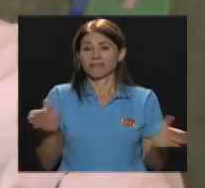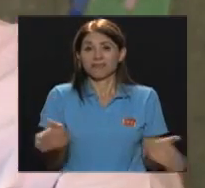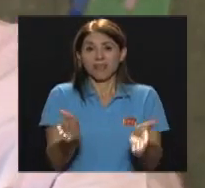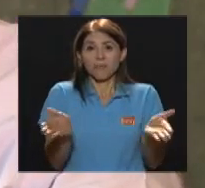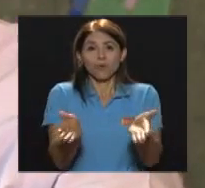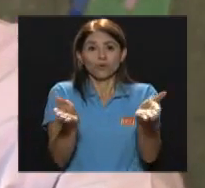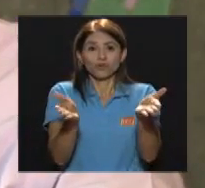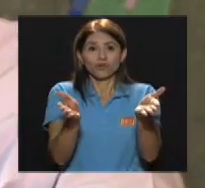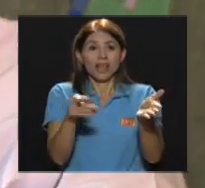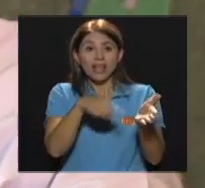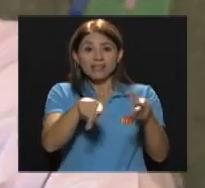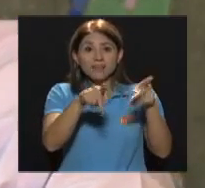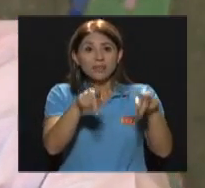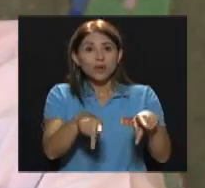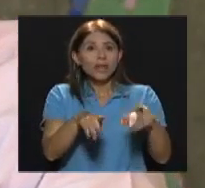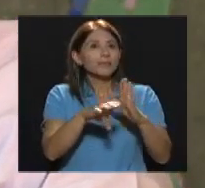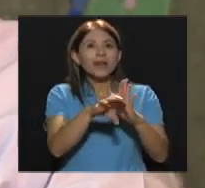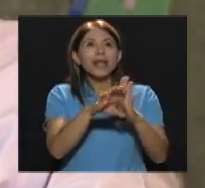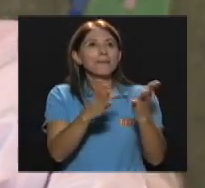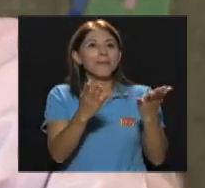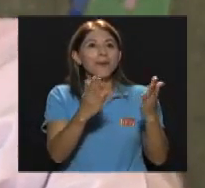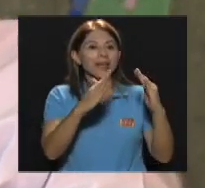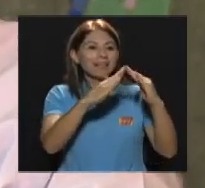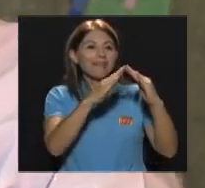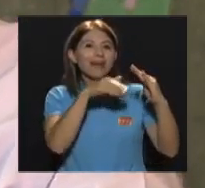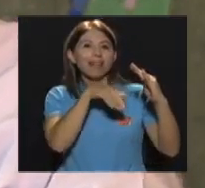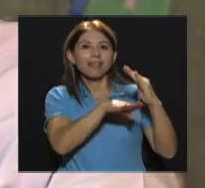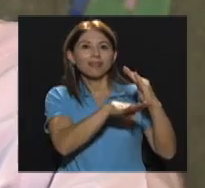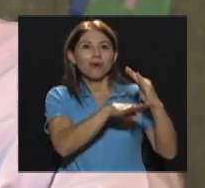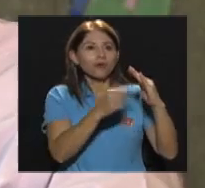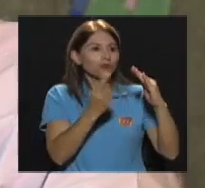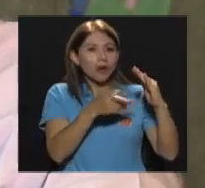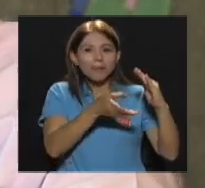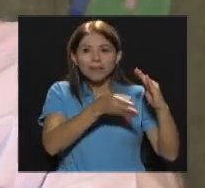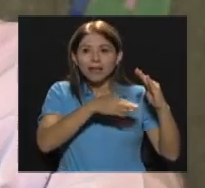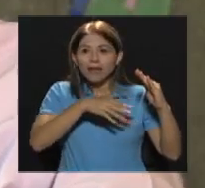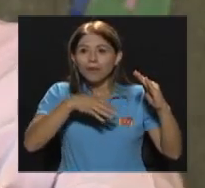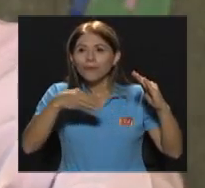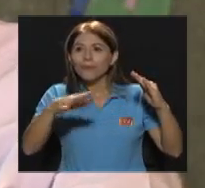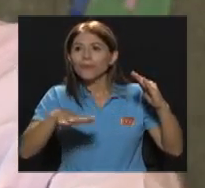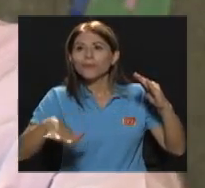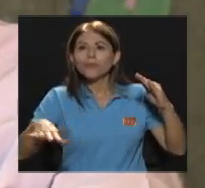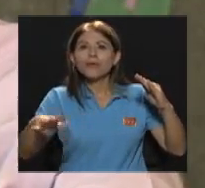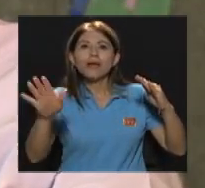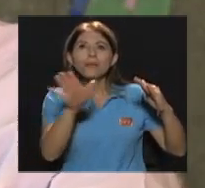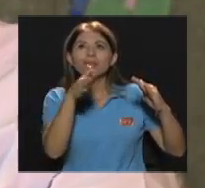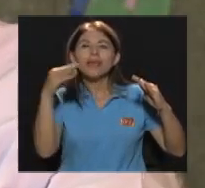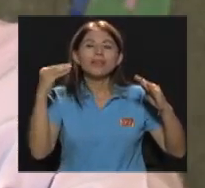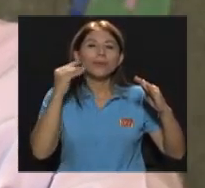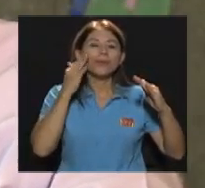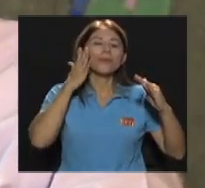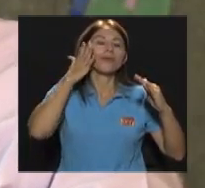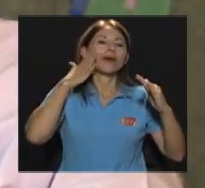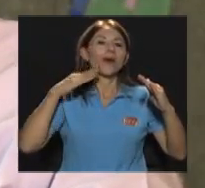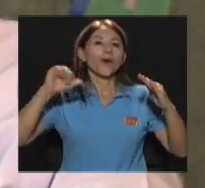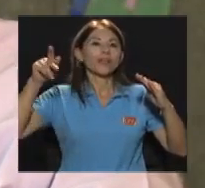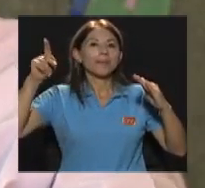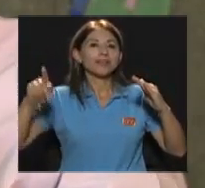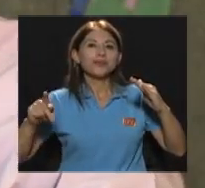rozara el viento En su cara Que sintieran El tacto De otro ser humano ¿Verdad? Tocándolos Hablándoles Abrazándolos